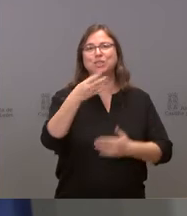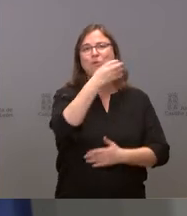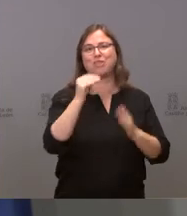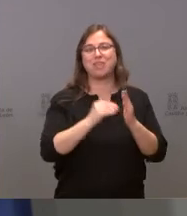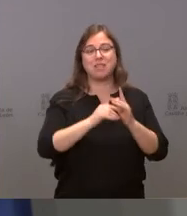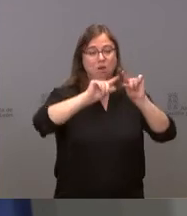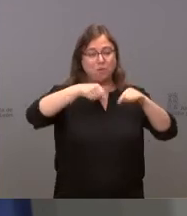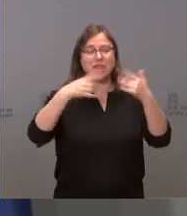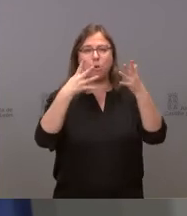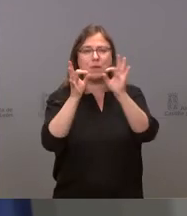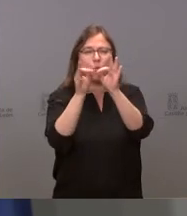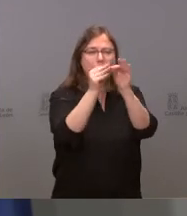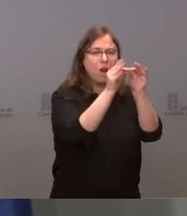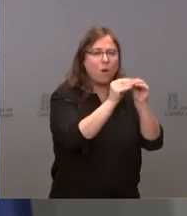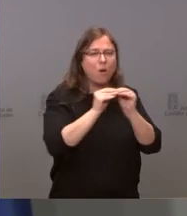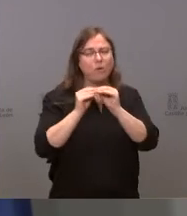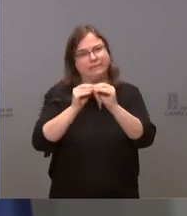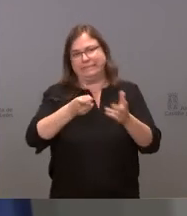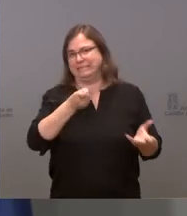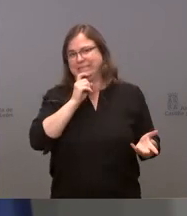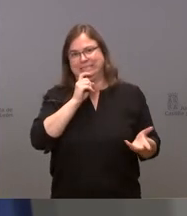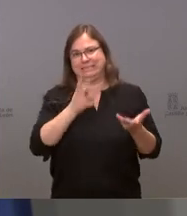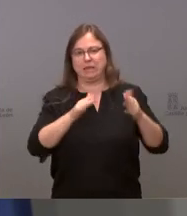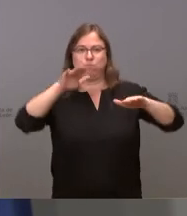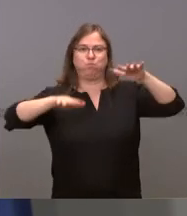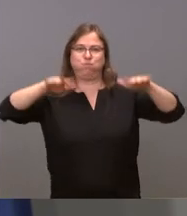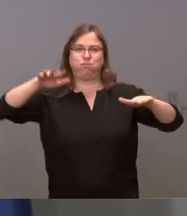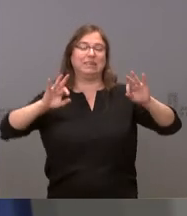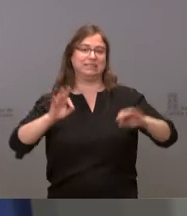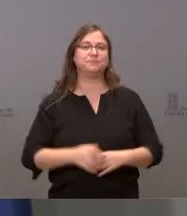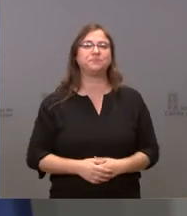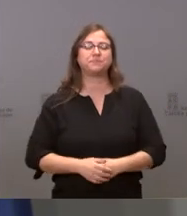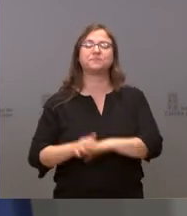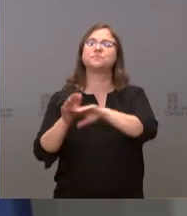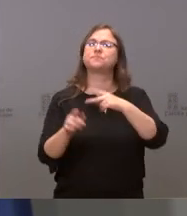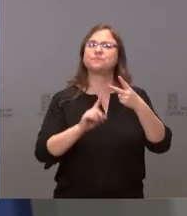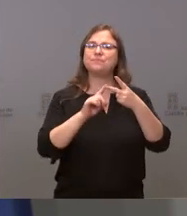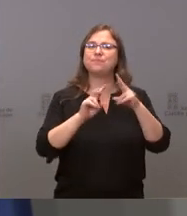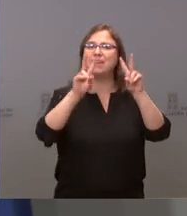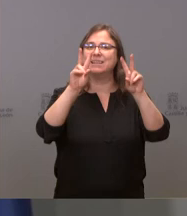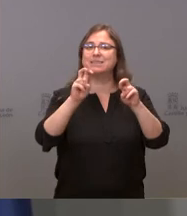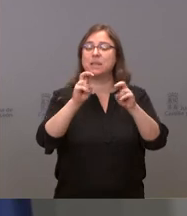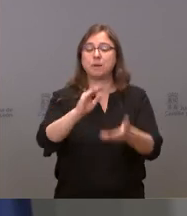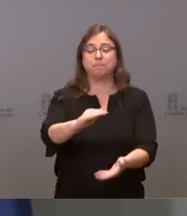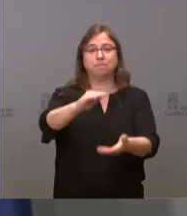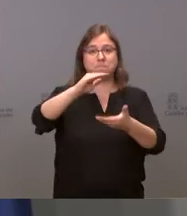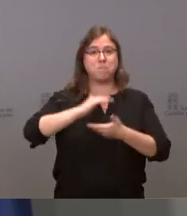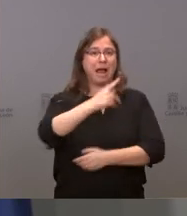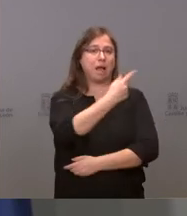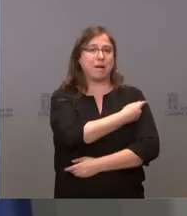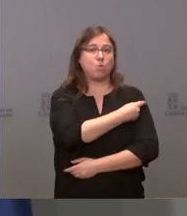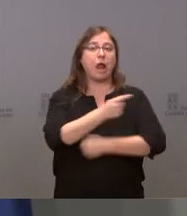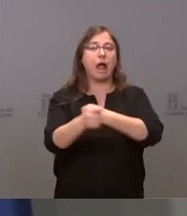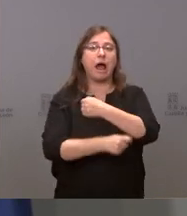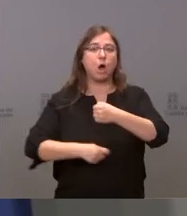de tal manera que vayan perfectamente simétricas. No hay nada especial. Con respecto a lo que nos van a suministrar en agosto, en principio, el